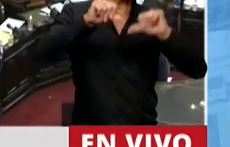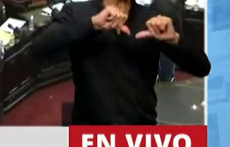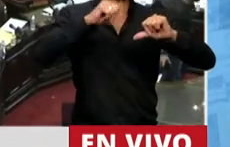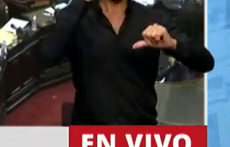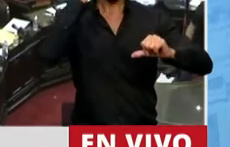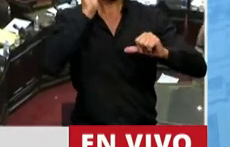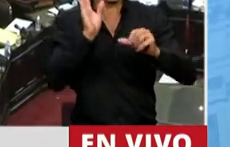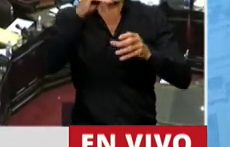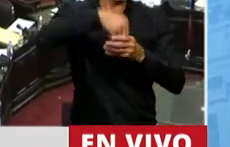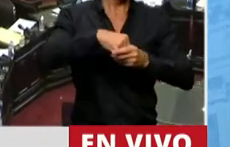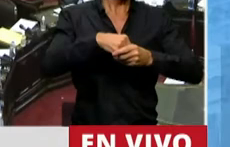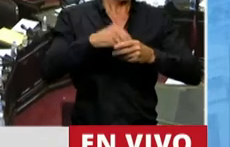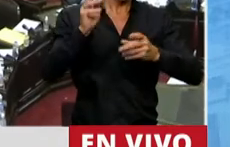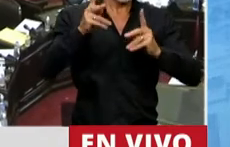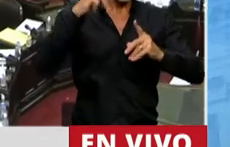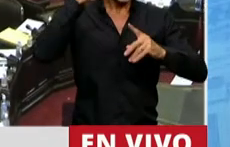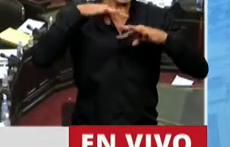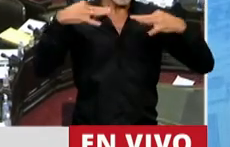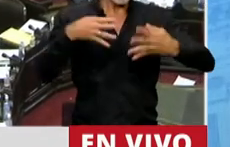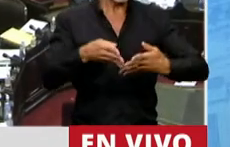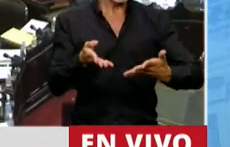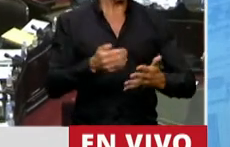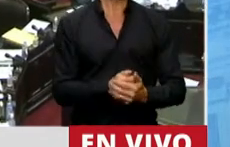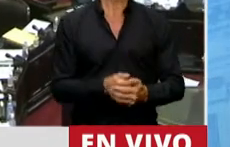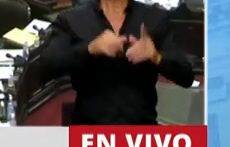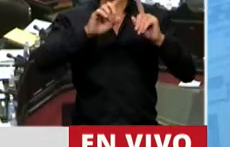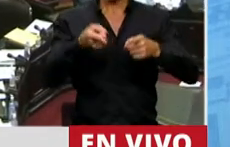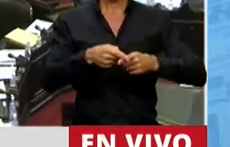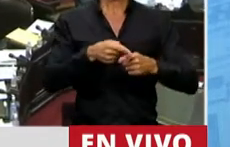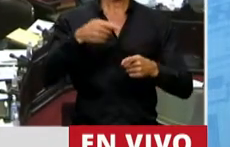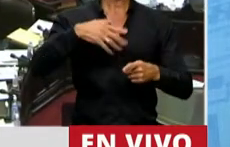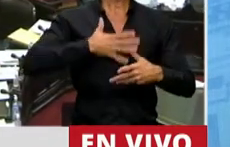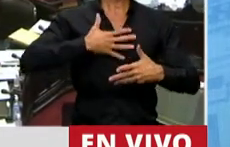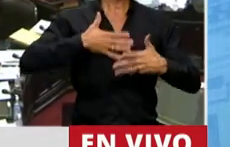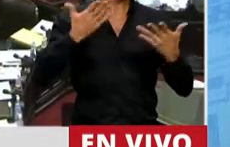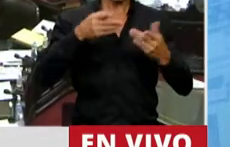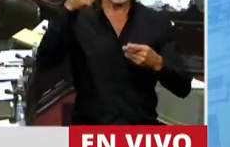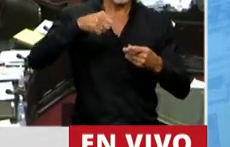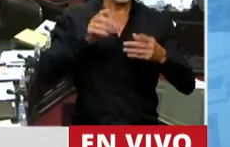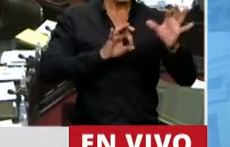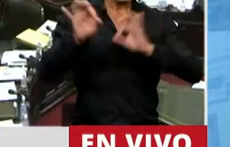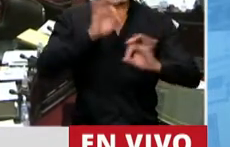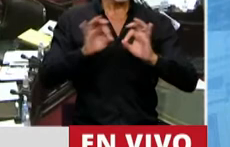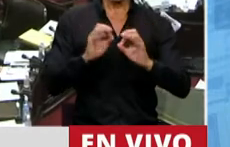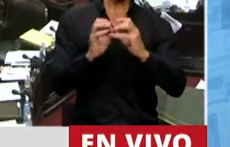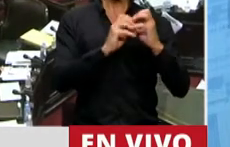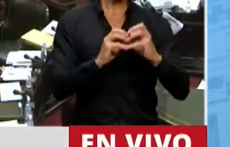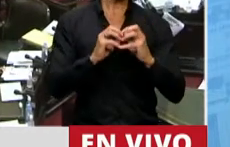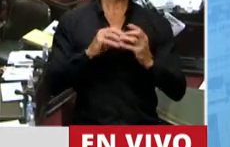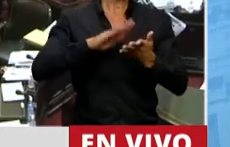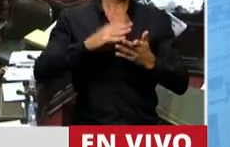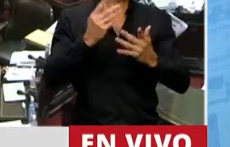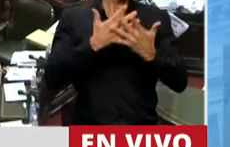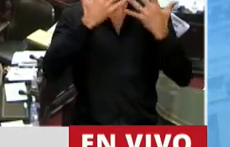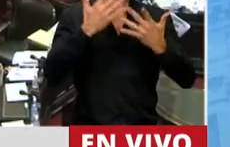por supuesto, en estas legislaturas. Por otro lado, también celebramos que tratamos este proyecto en el día en que